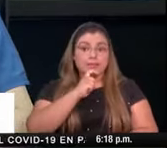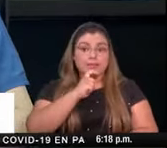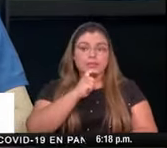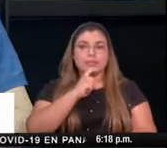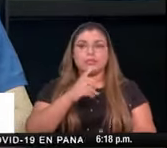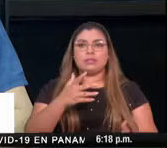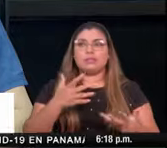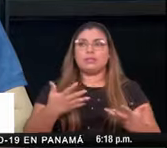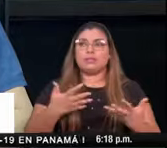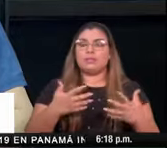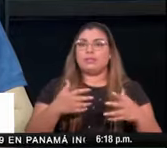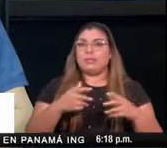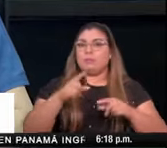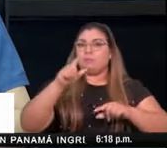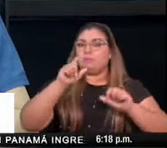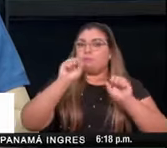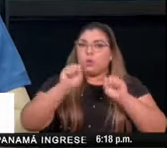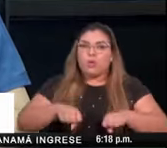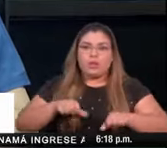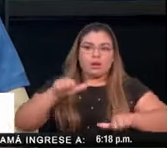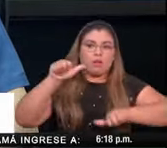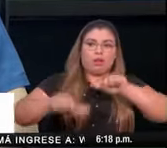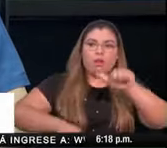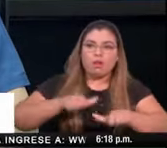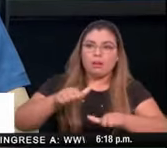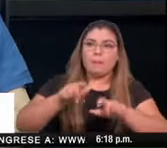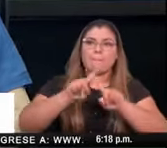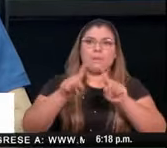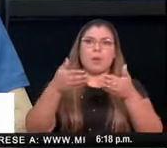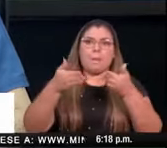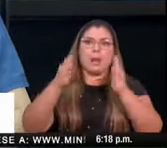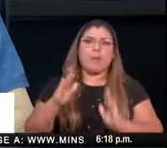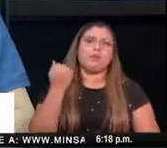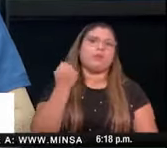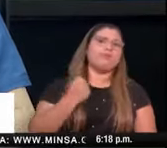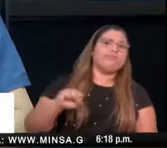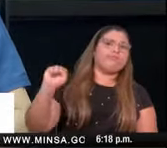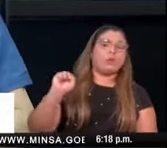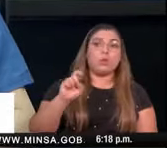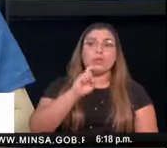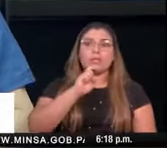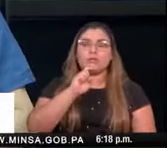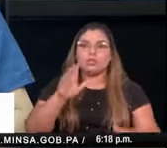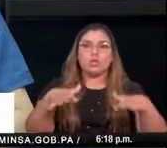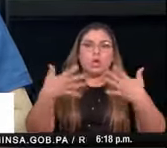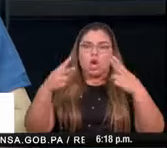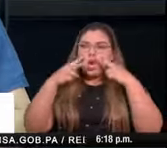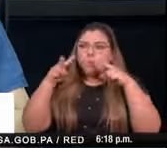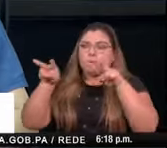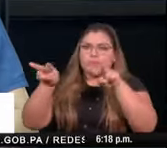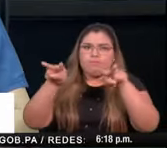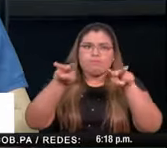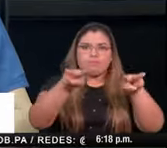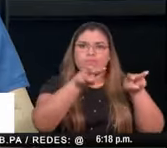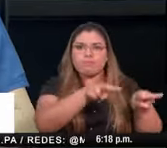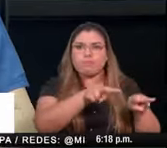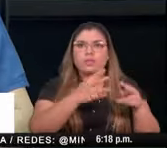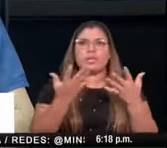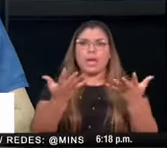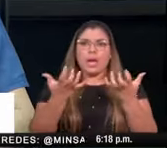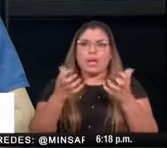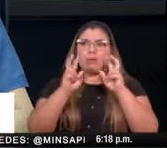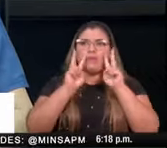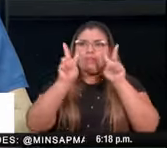sin la colaboración de la ciudadanía poder supervisar y mantener la